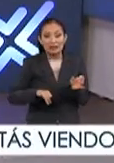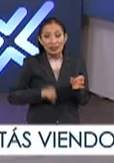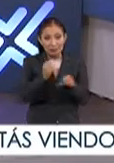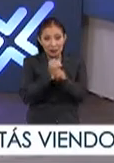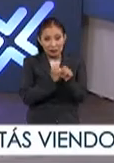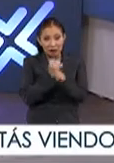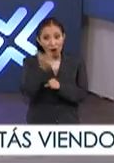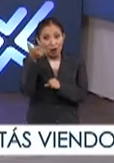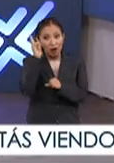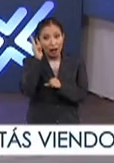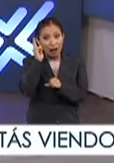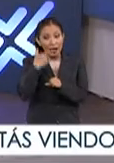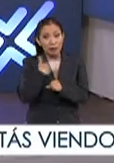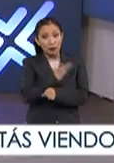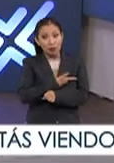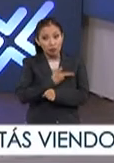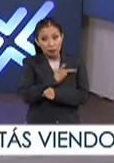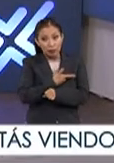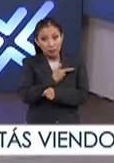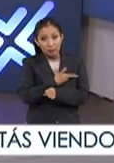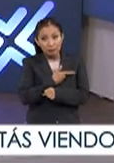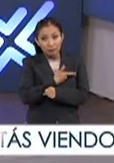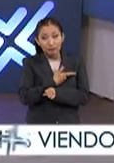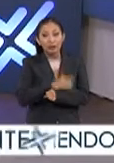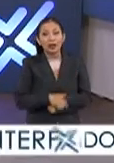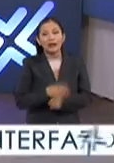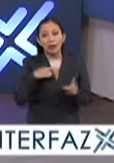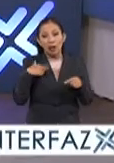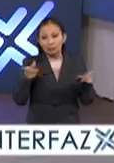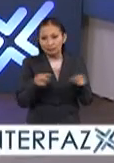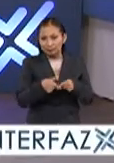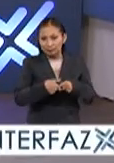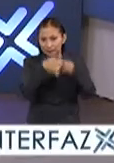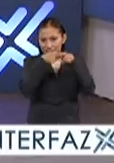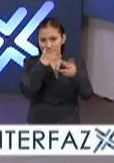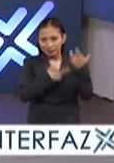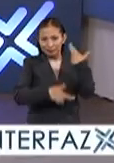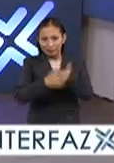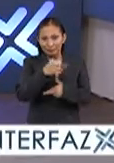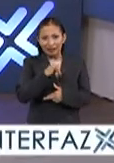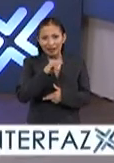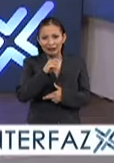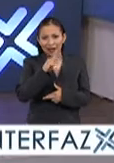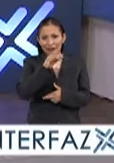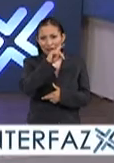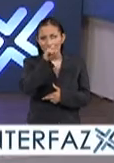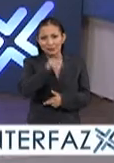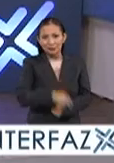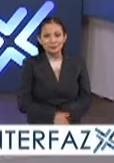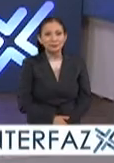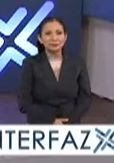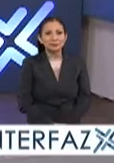reportaje espero les hayamos gustado les haya gustado vamos a hacer una breve pausa regresamos esto es Interface